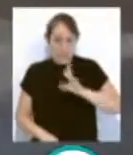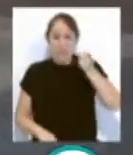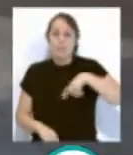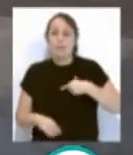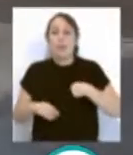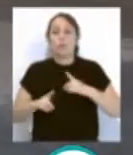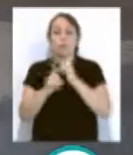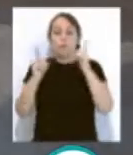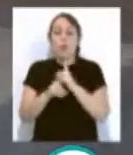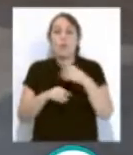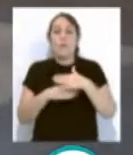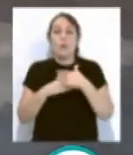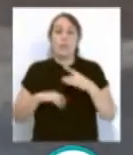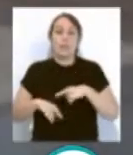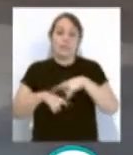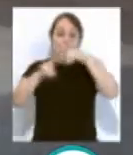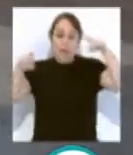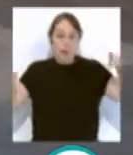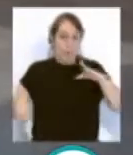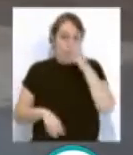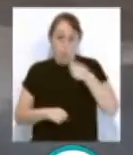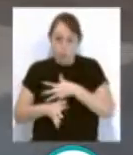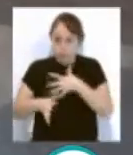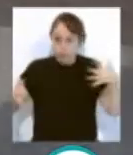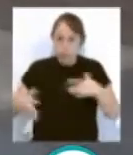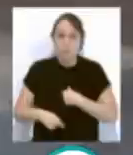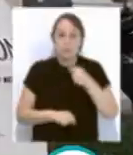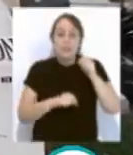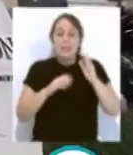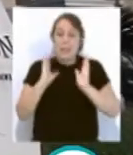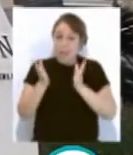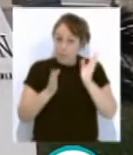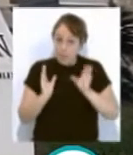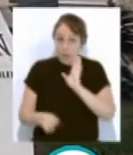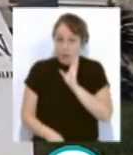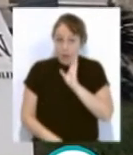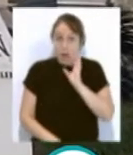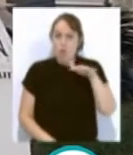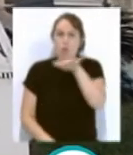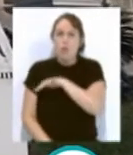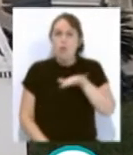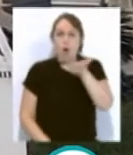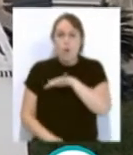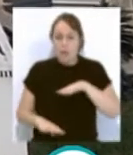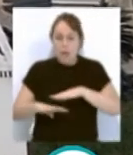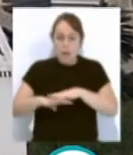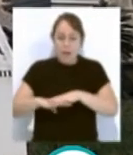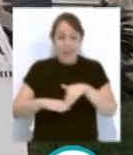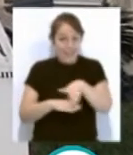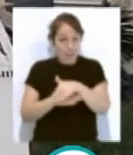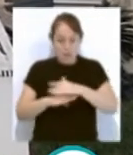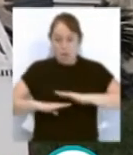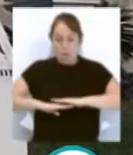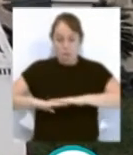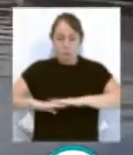tamaño. Este tratamiento contra las larvas de mosquitos se realizará también en los inbornales o sumideros de las calles con